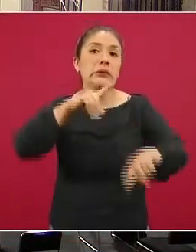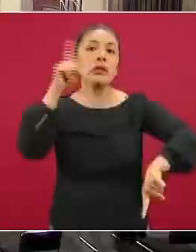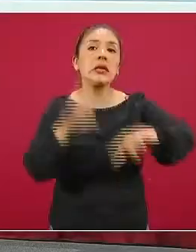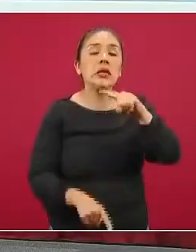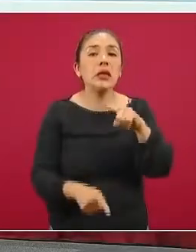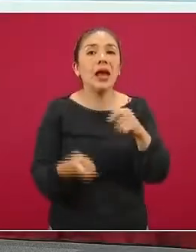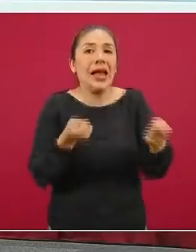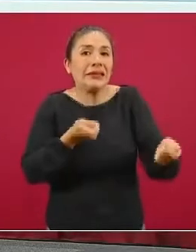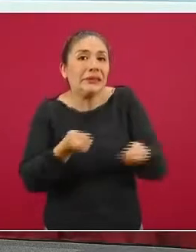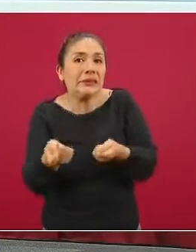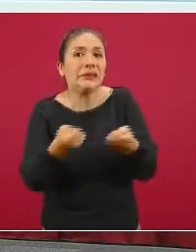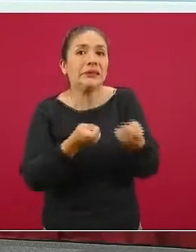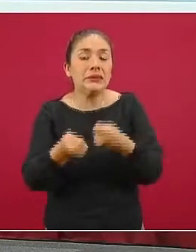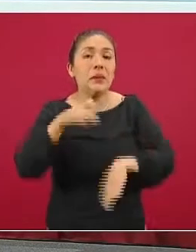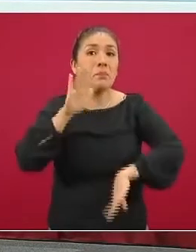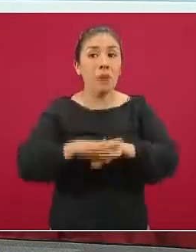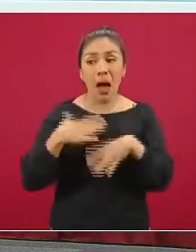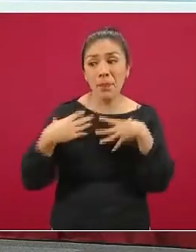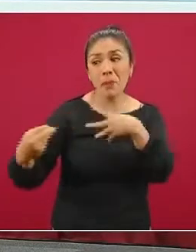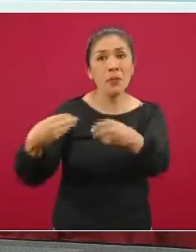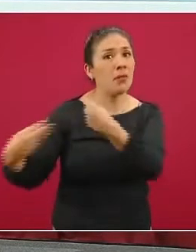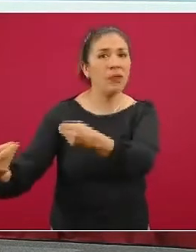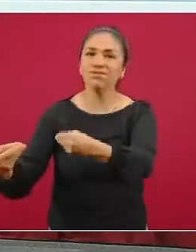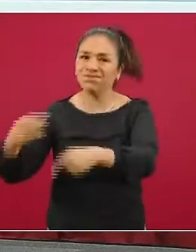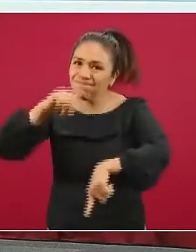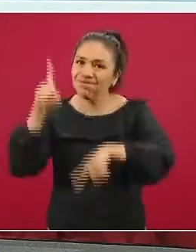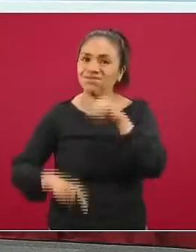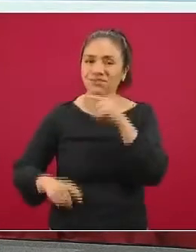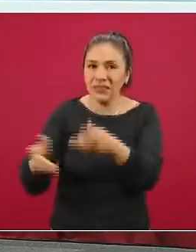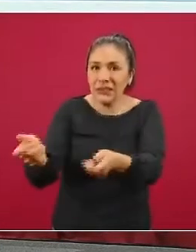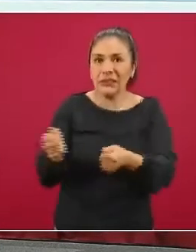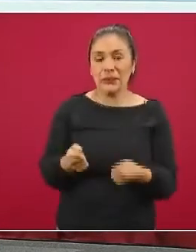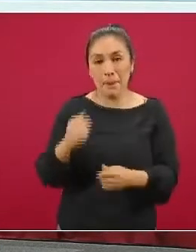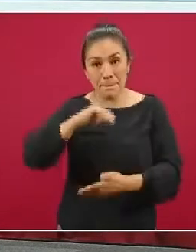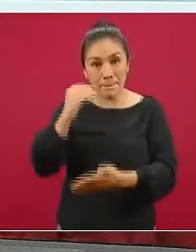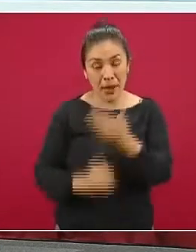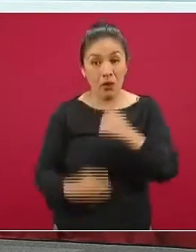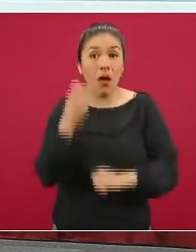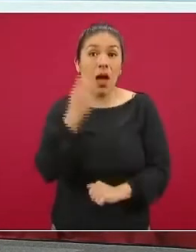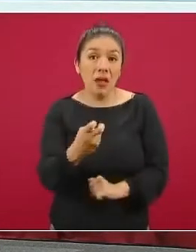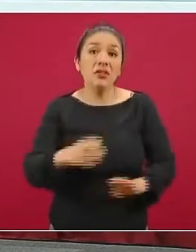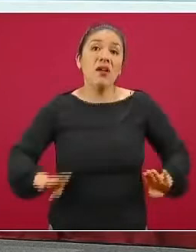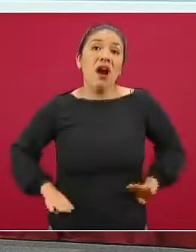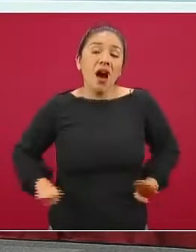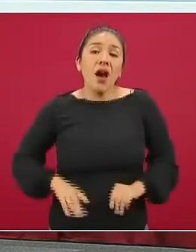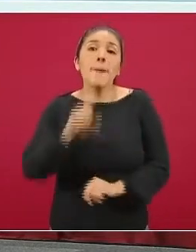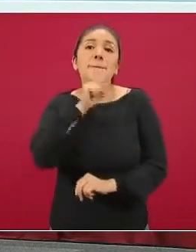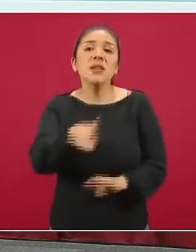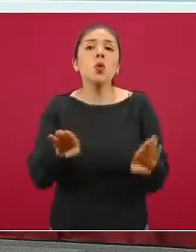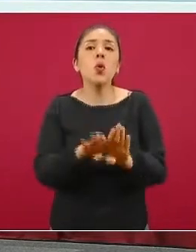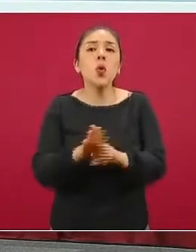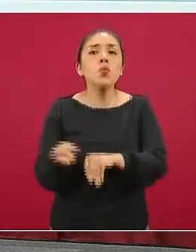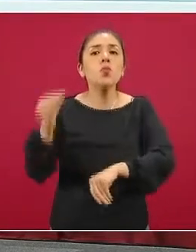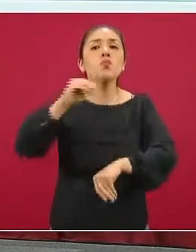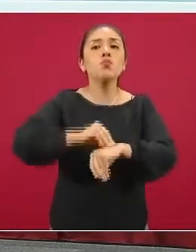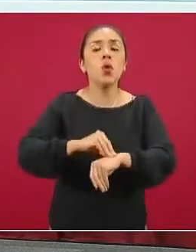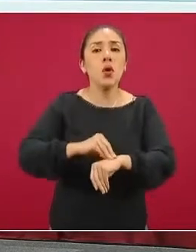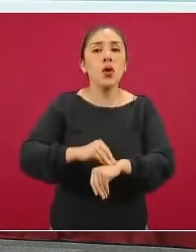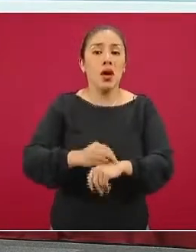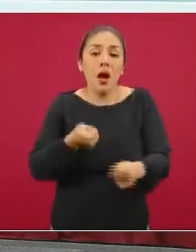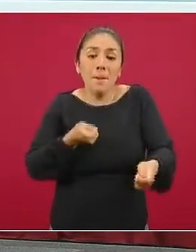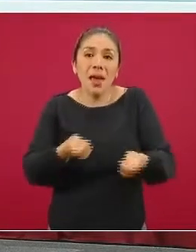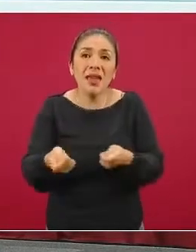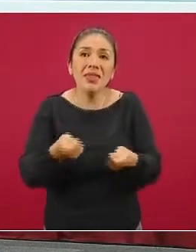disminuir la transmisión comunitaria del virus. Y esto tendrá que ver, lógicamente, en la aplicación de estas